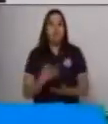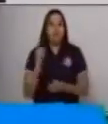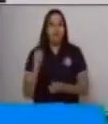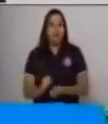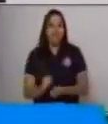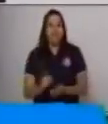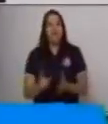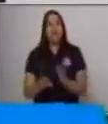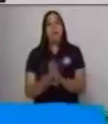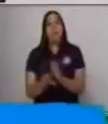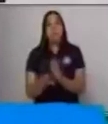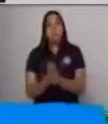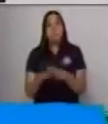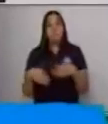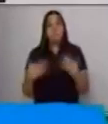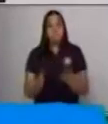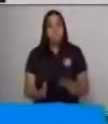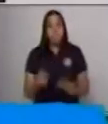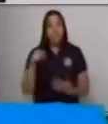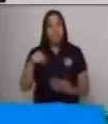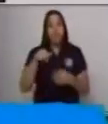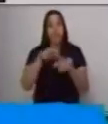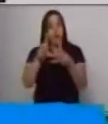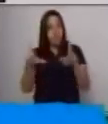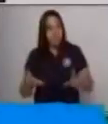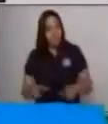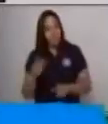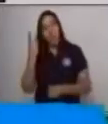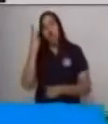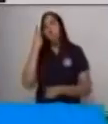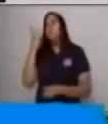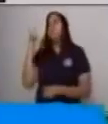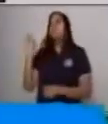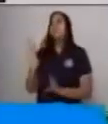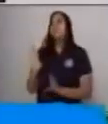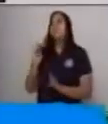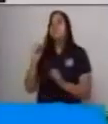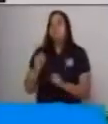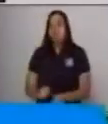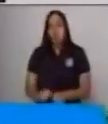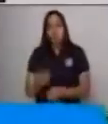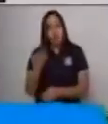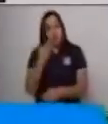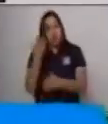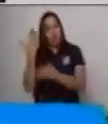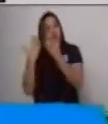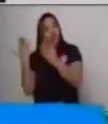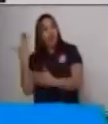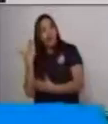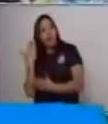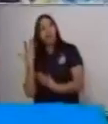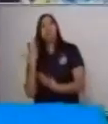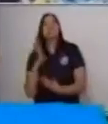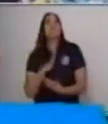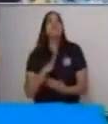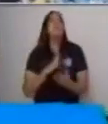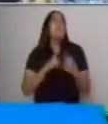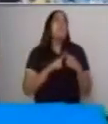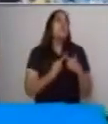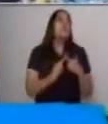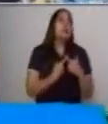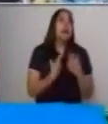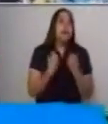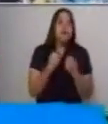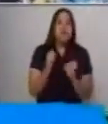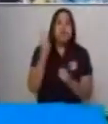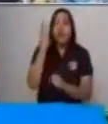respectiva descripción de este lugar. Como te mencionaba, tienes que empezar de lo